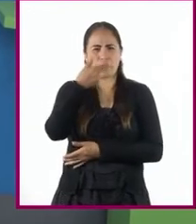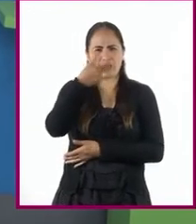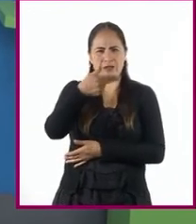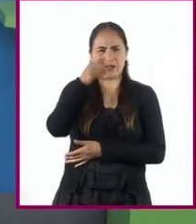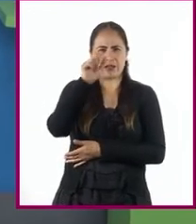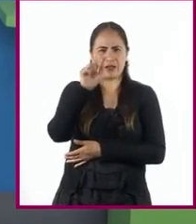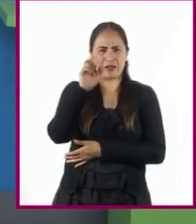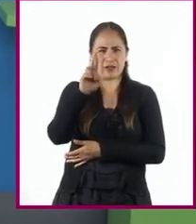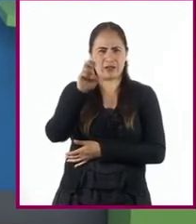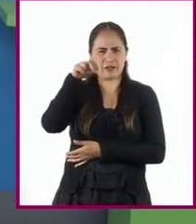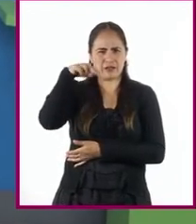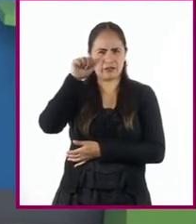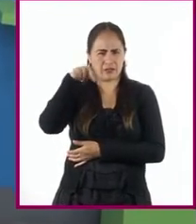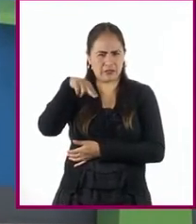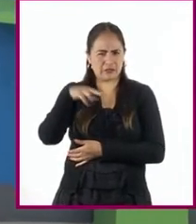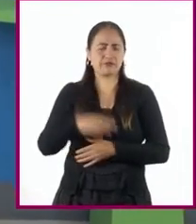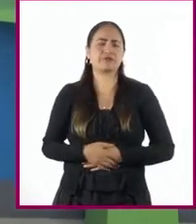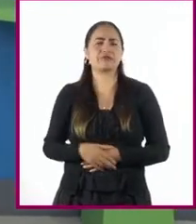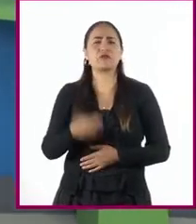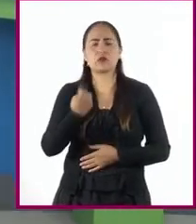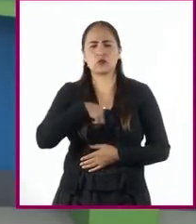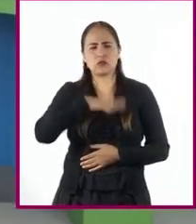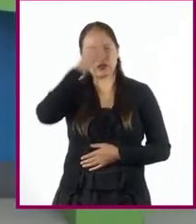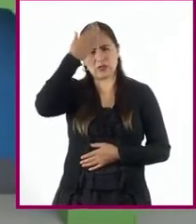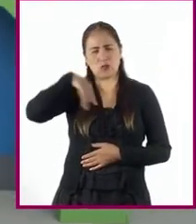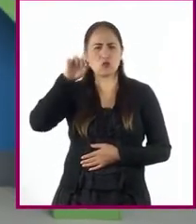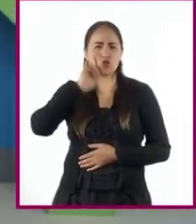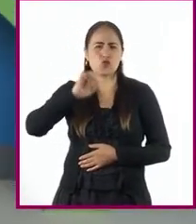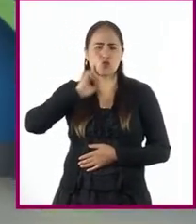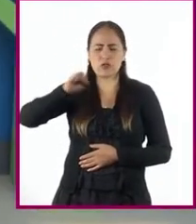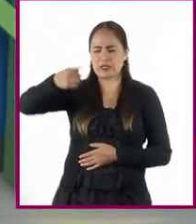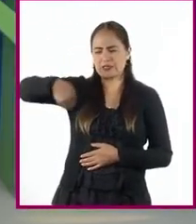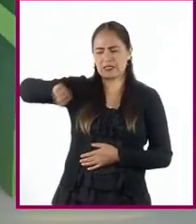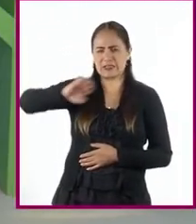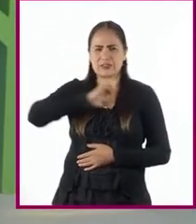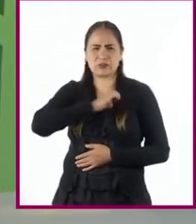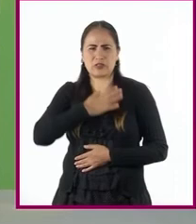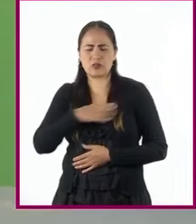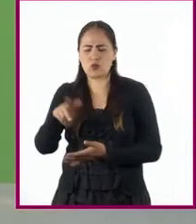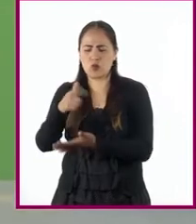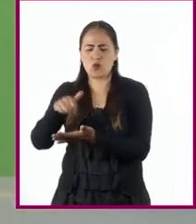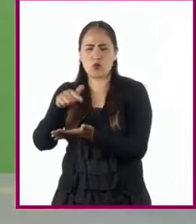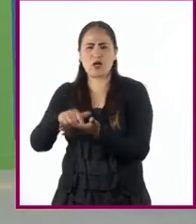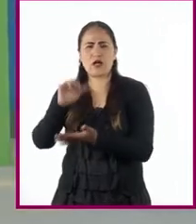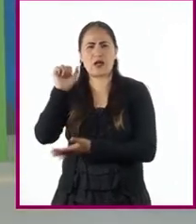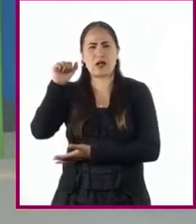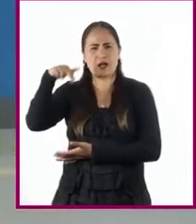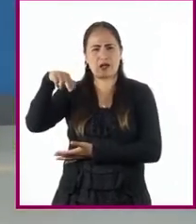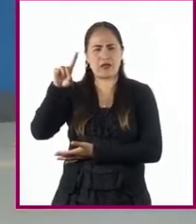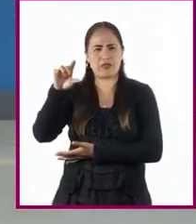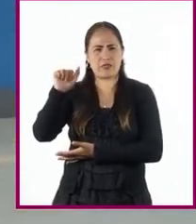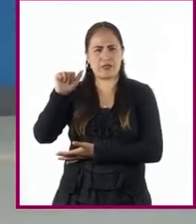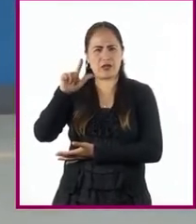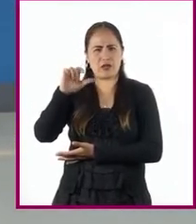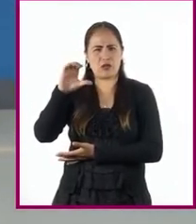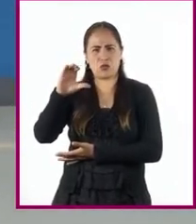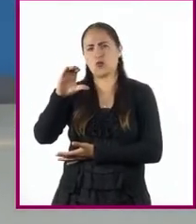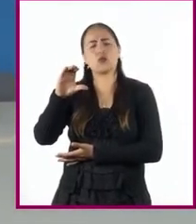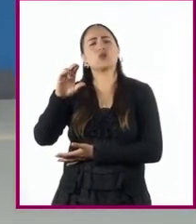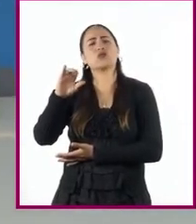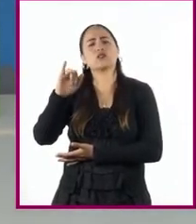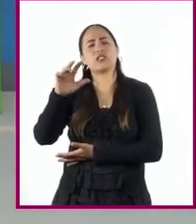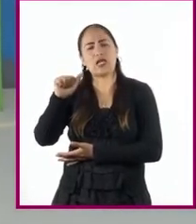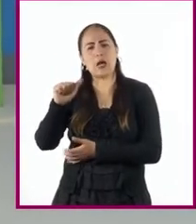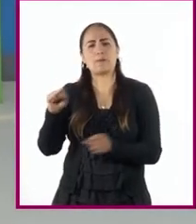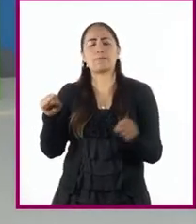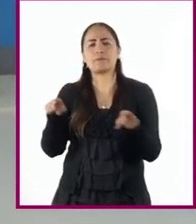En general, sabemos que la mayoría de las españolas procedían de Andalucía, aunque también provinieron de otras regiones